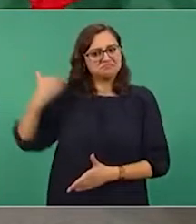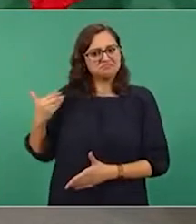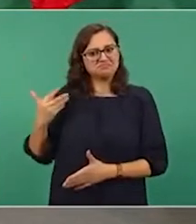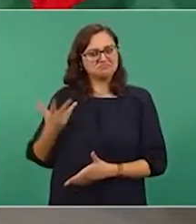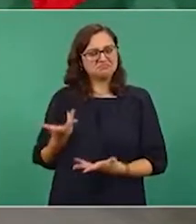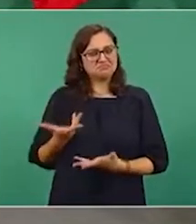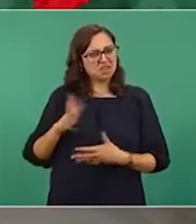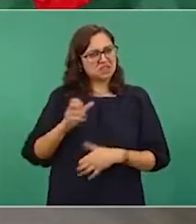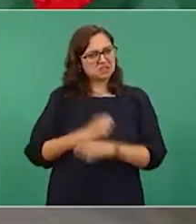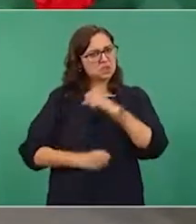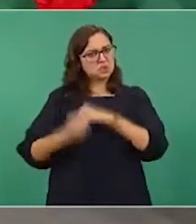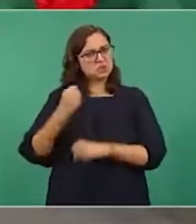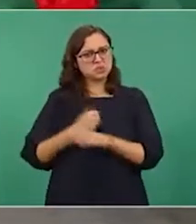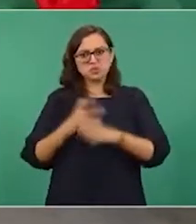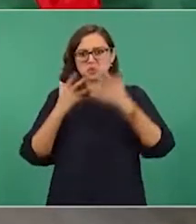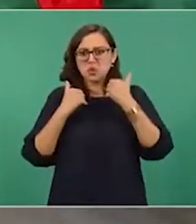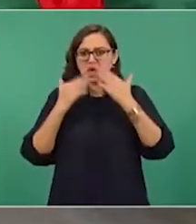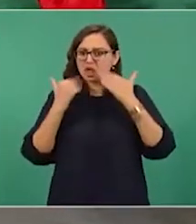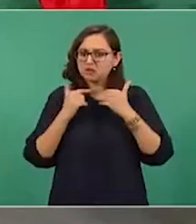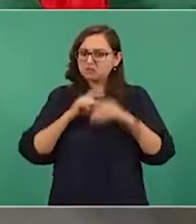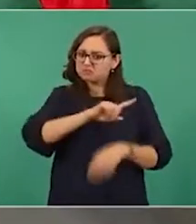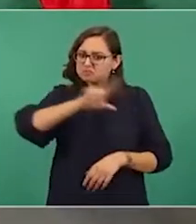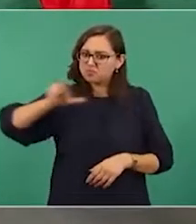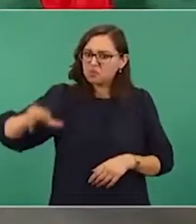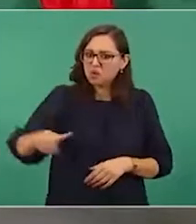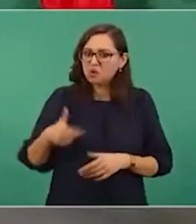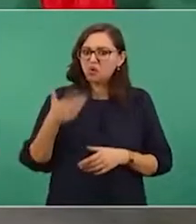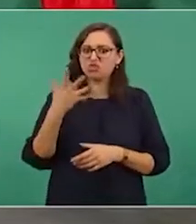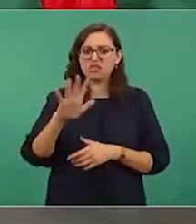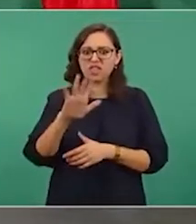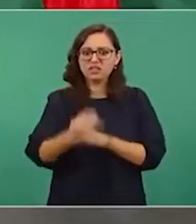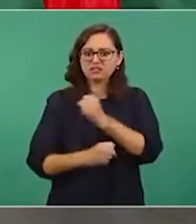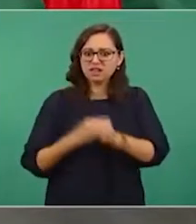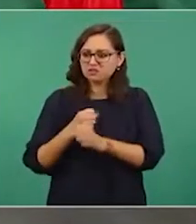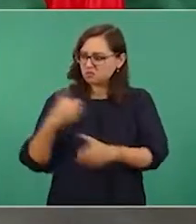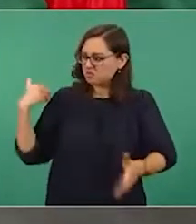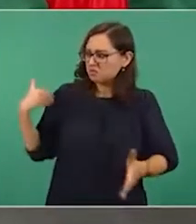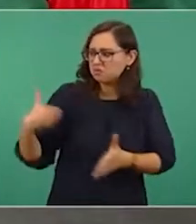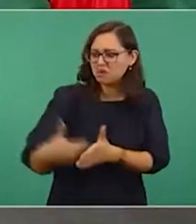jovencitos eran